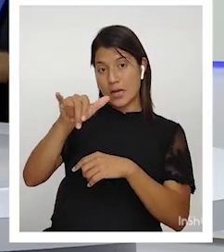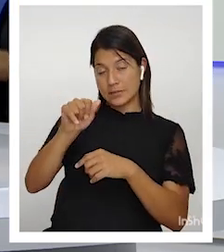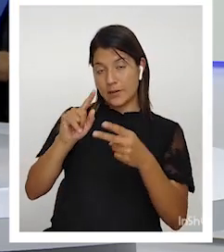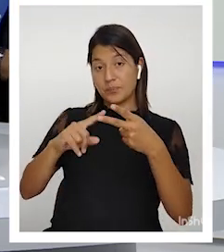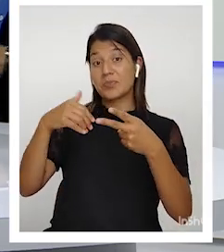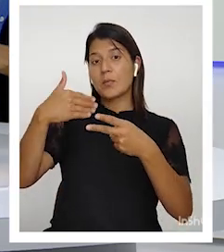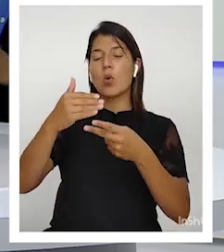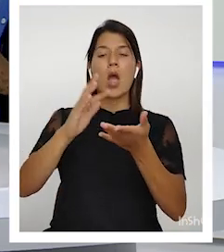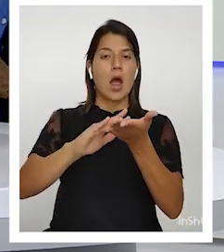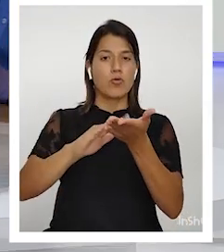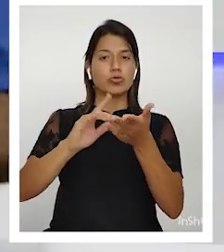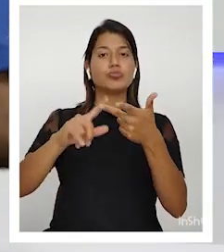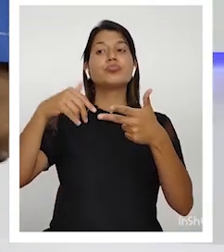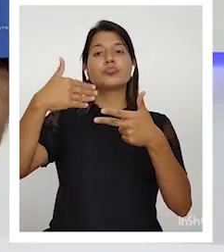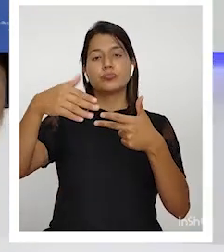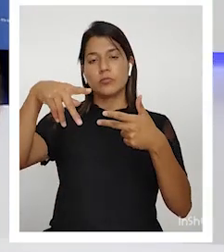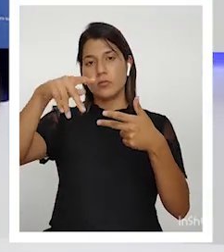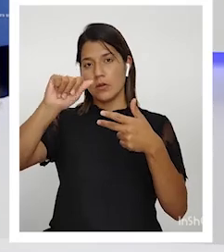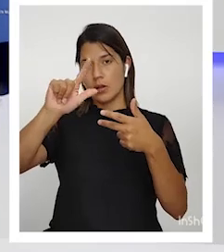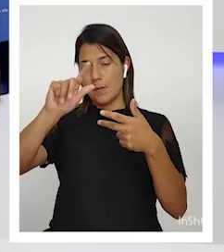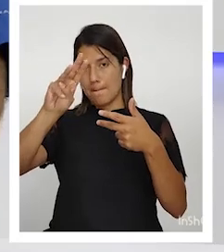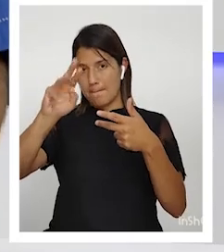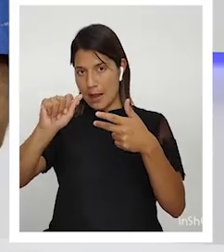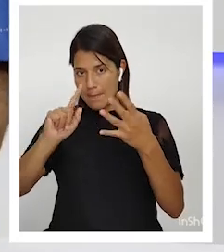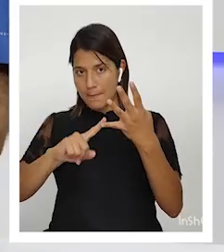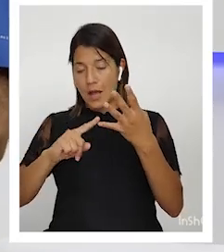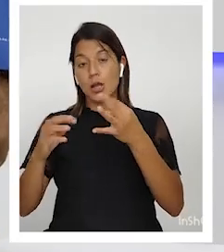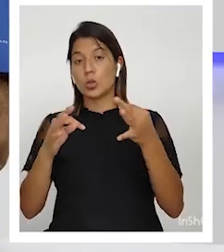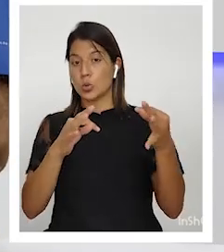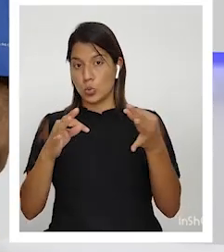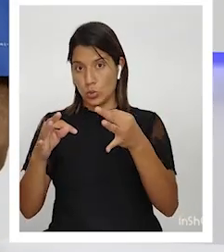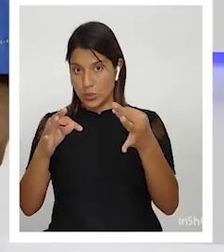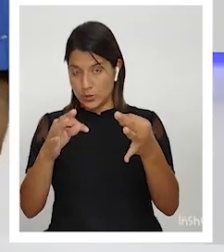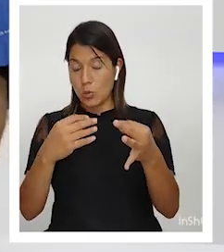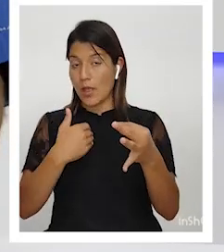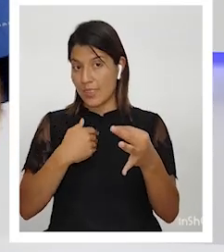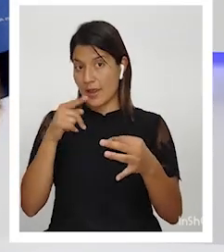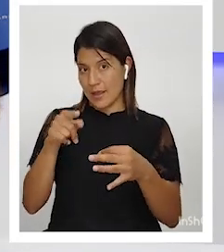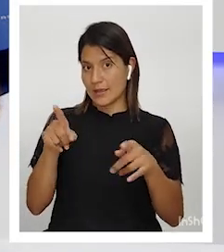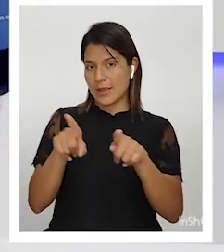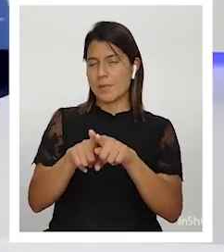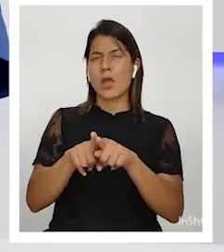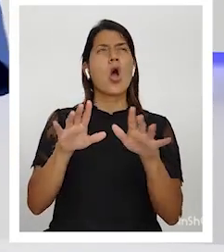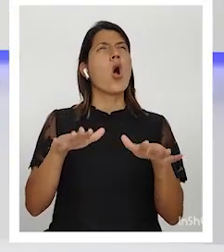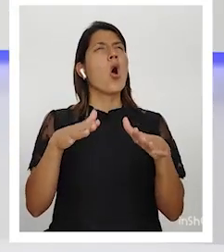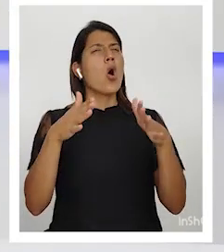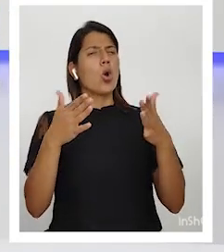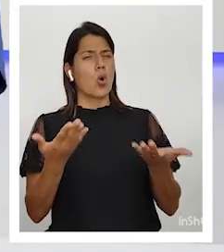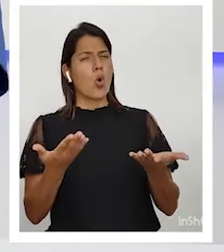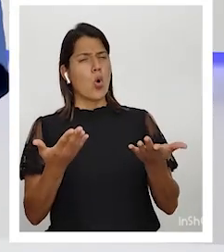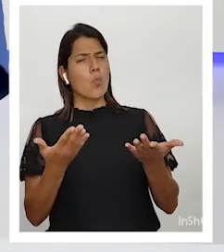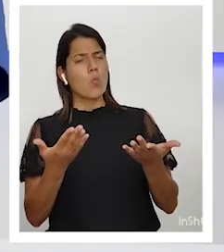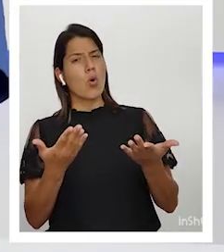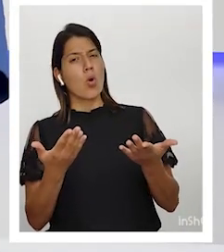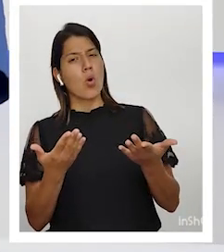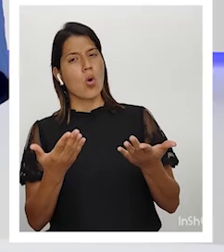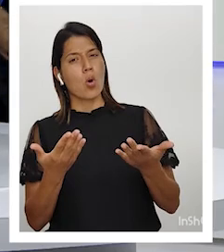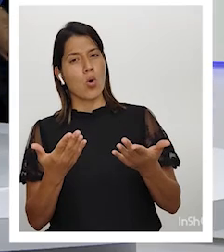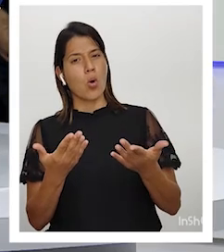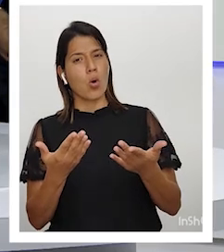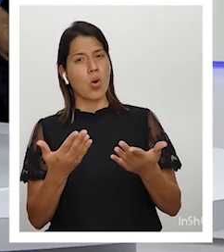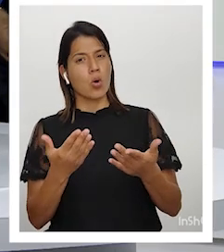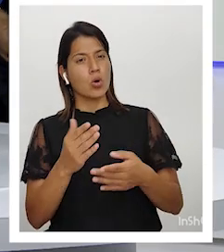vino ya la Palma y el turismo que tienen ahí también. ¿Cómo llegan sus aportes